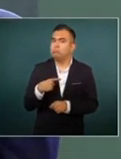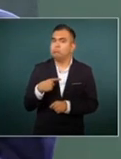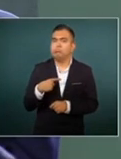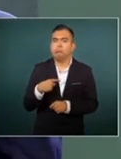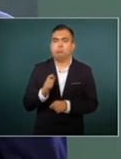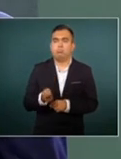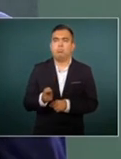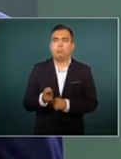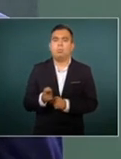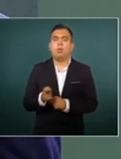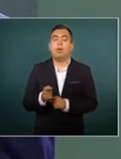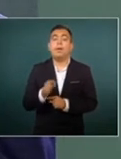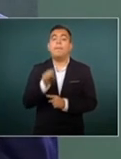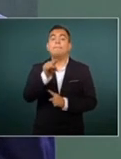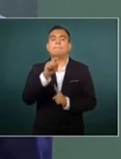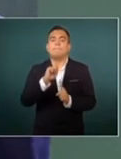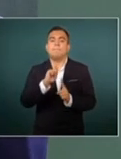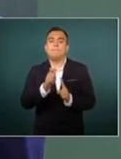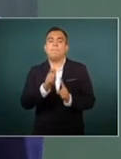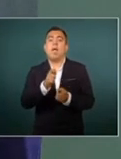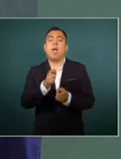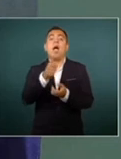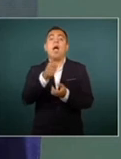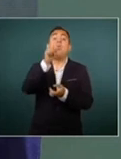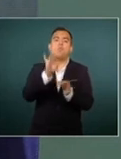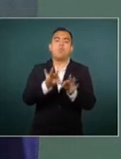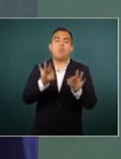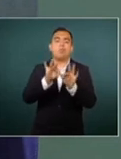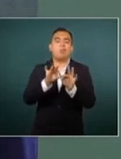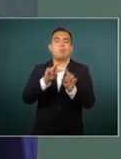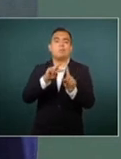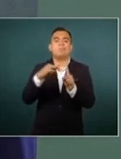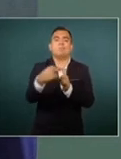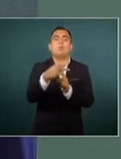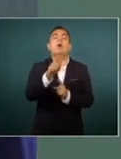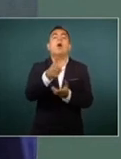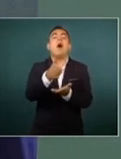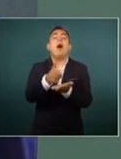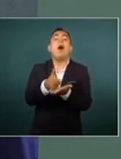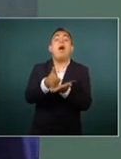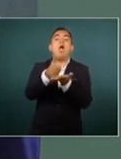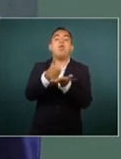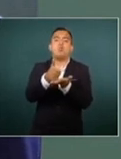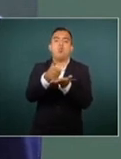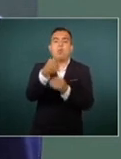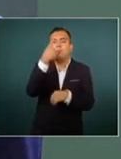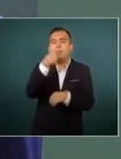que ayuda a mejorar la vida democrática de México